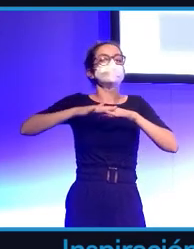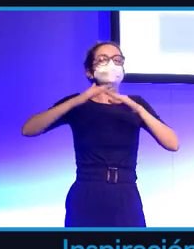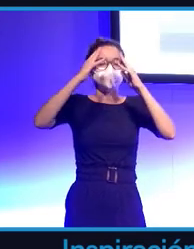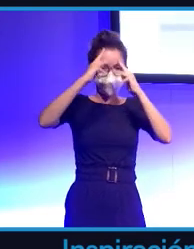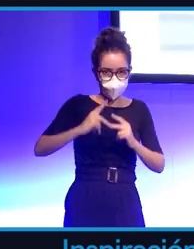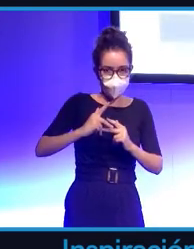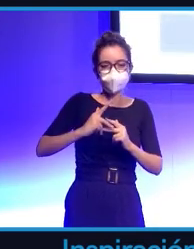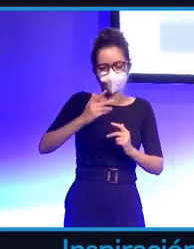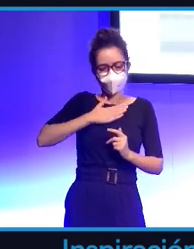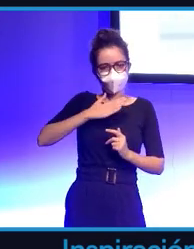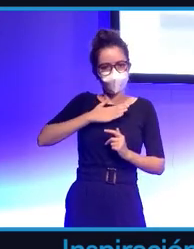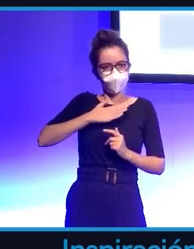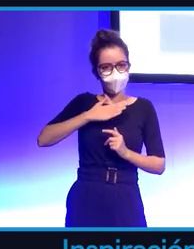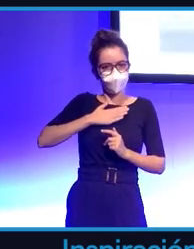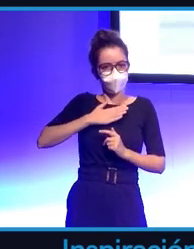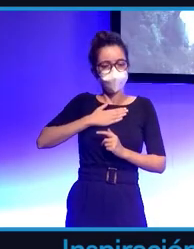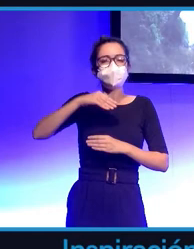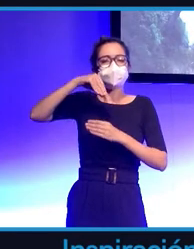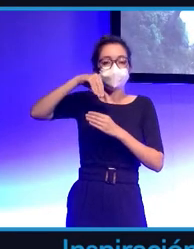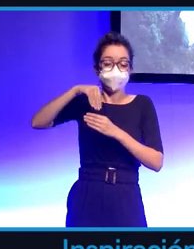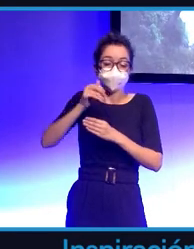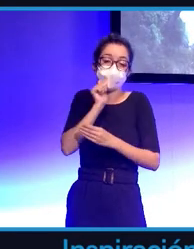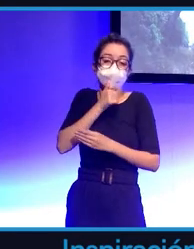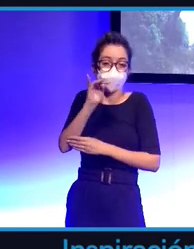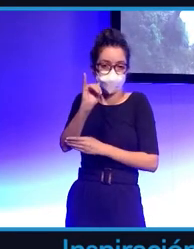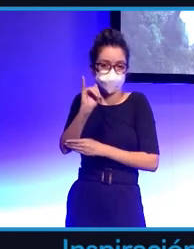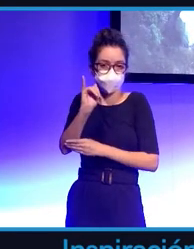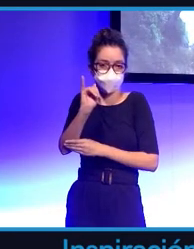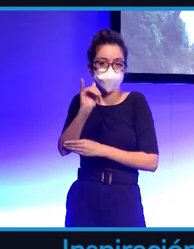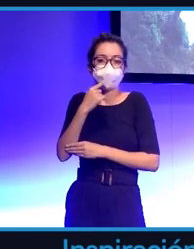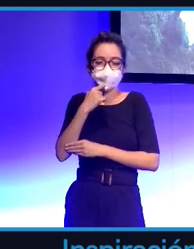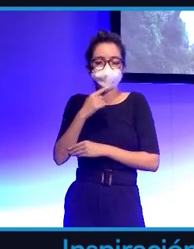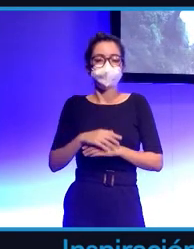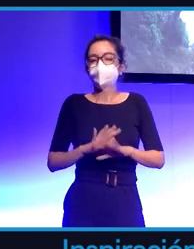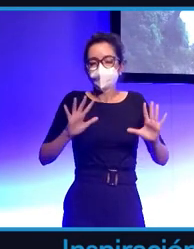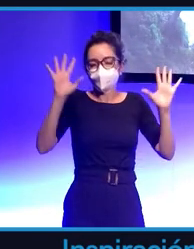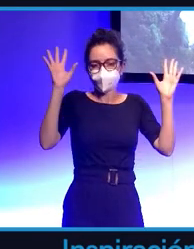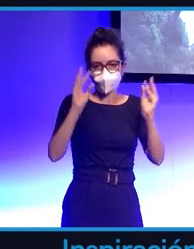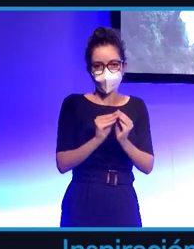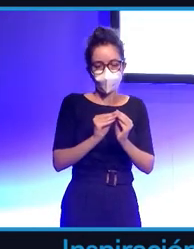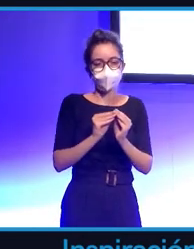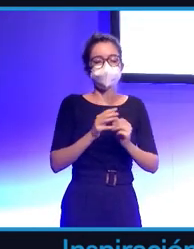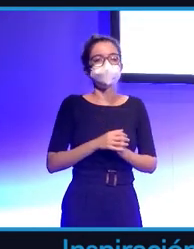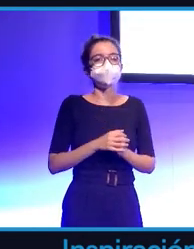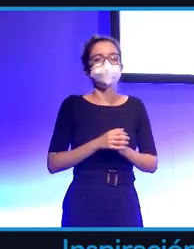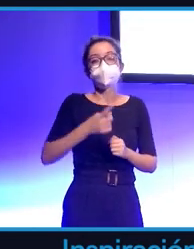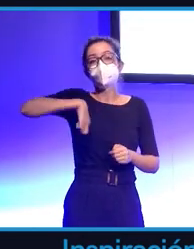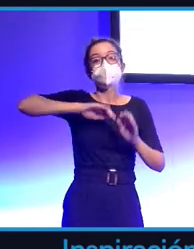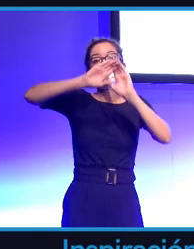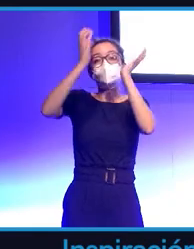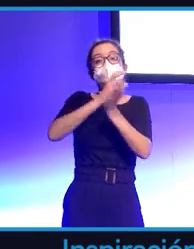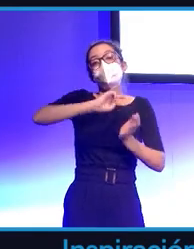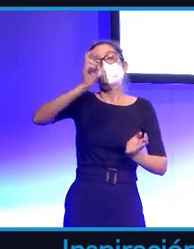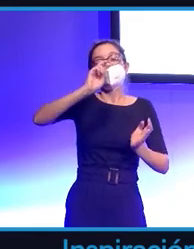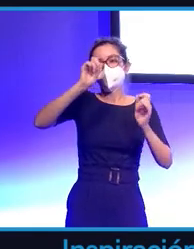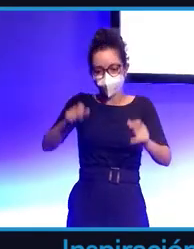y oficialmente está escrito en un trozo de código. Todo esto se está haciendo. Entonces, resumiendo, sería que nos podemos ir a otro mundo con estas